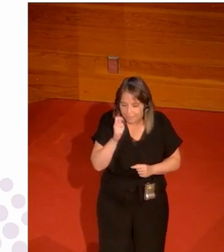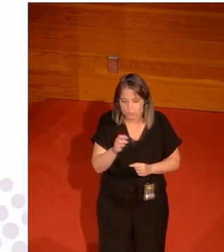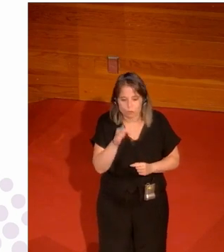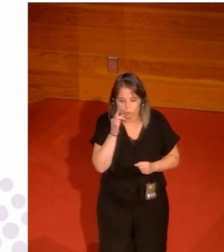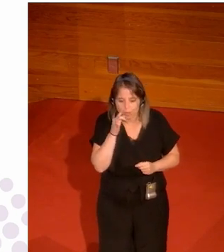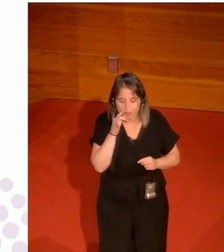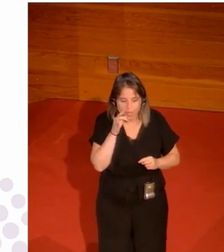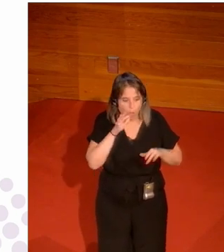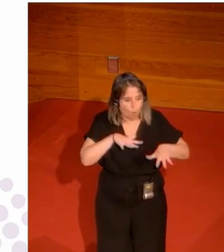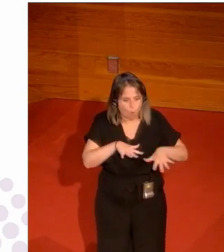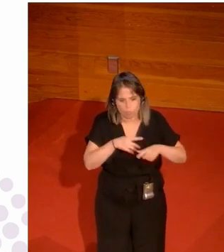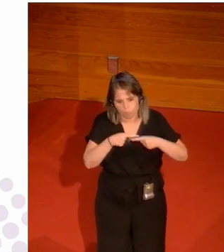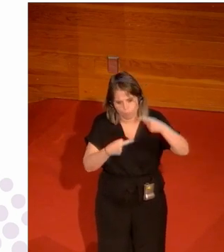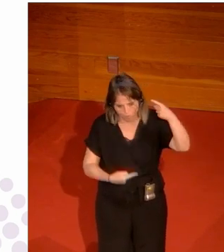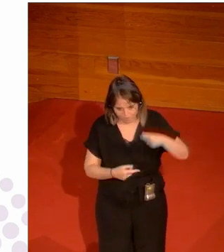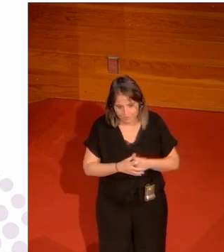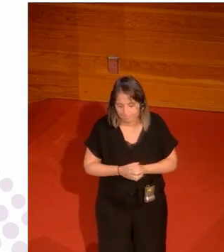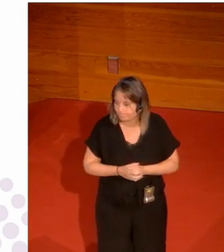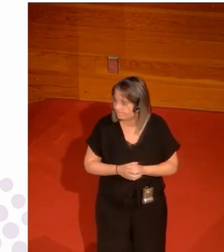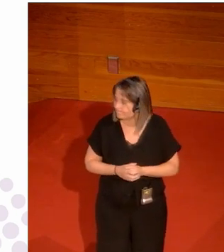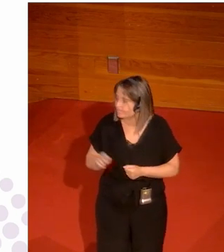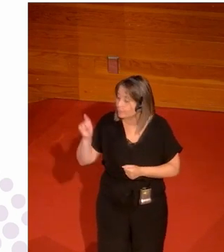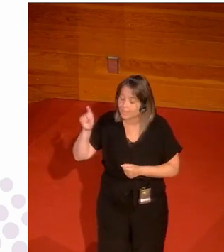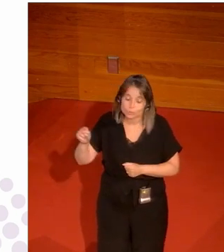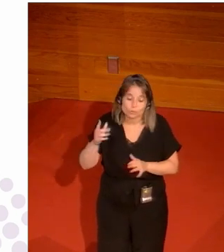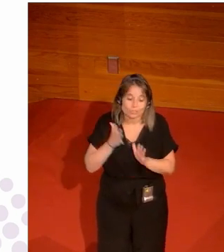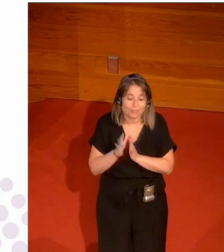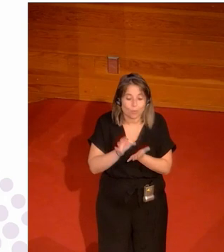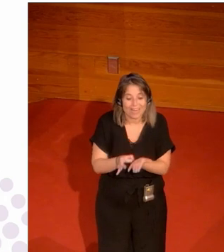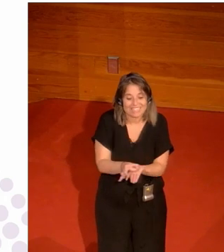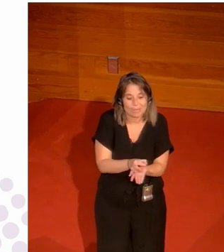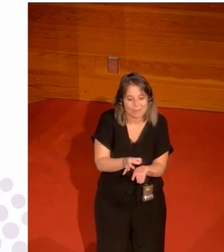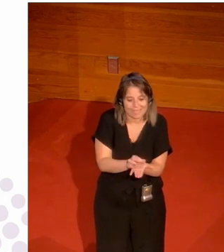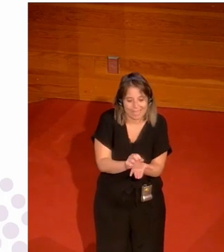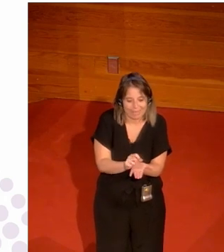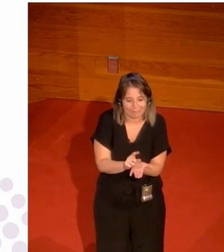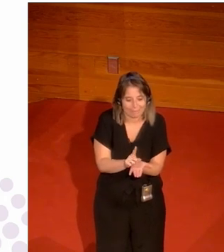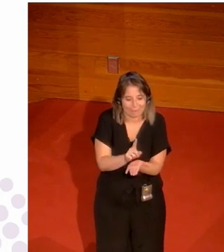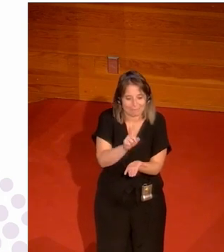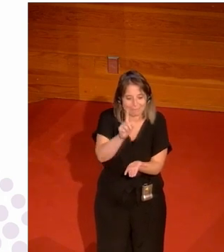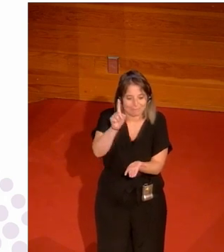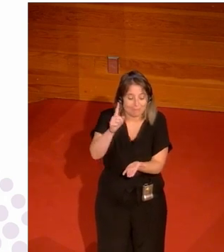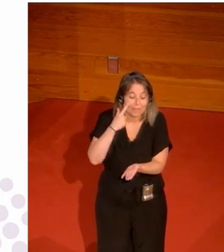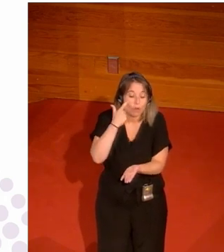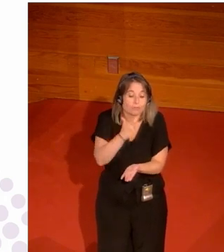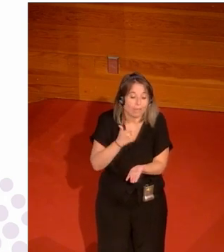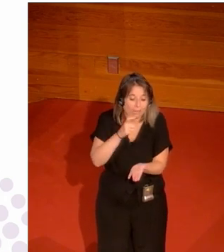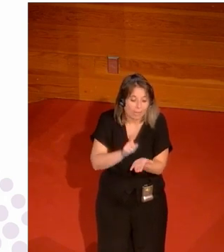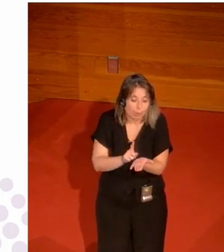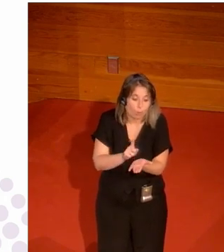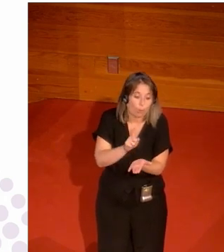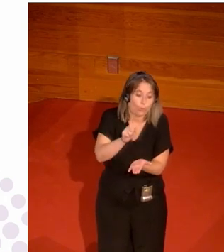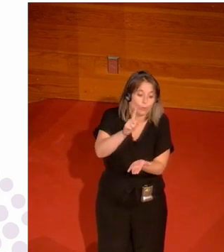que concurra ¿no? bueno esto es cuestión de sembrar siempre es ir sembrando y que vaya saliendo lo que más no sabemos lo que tarda en salir a veces que